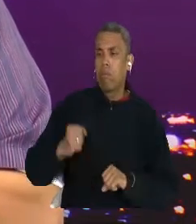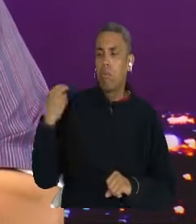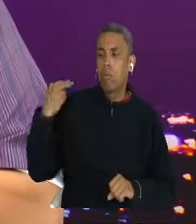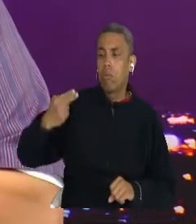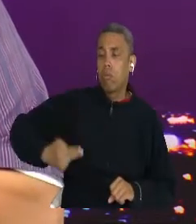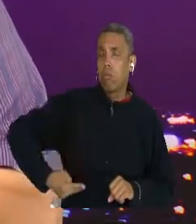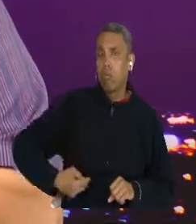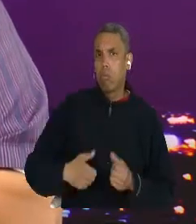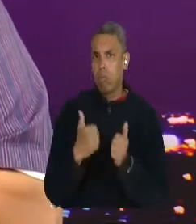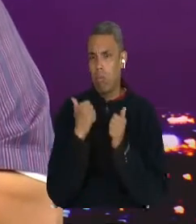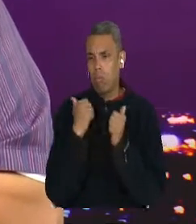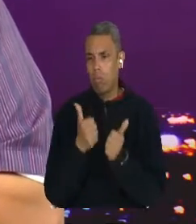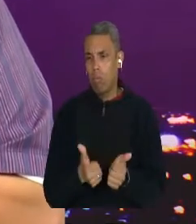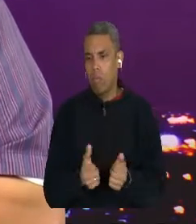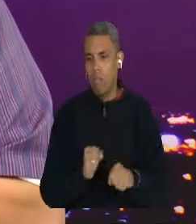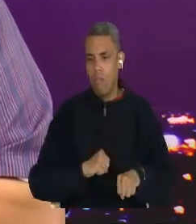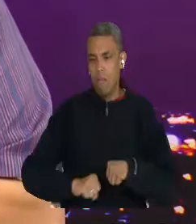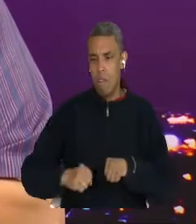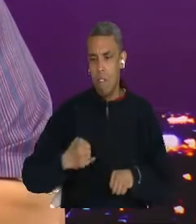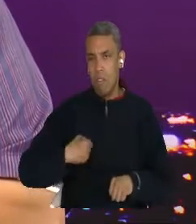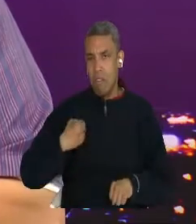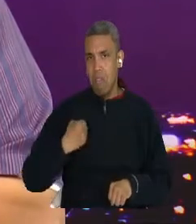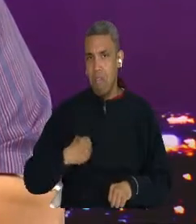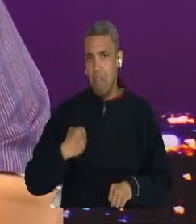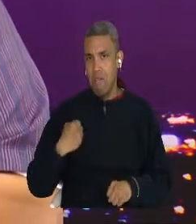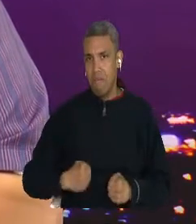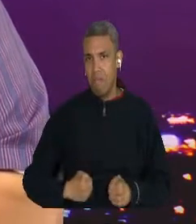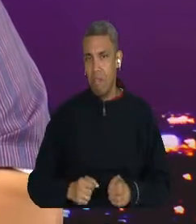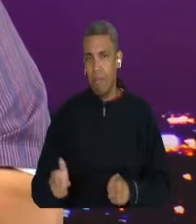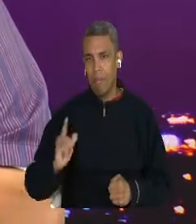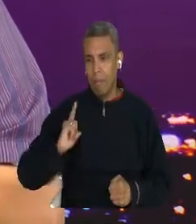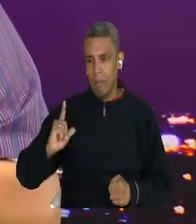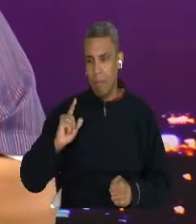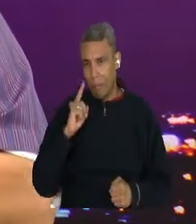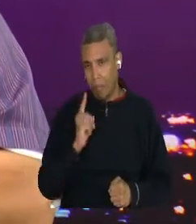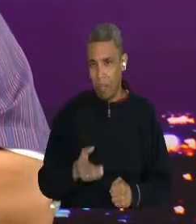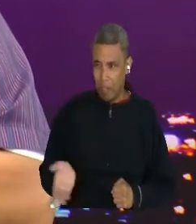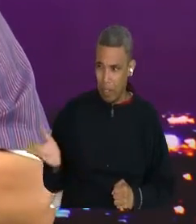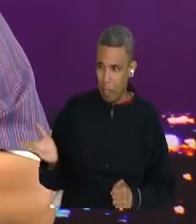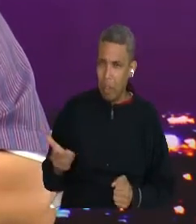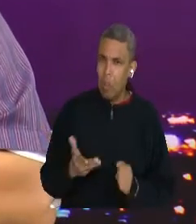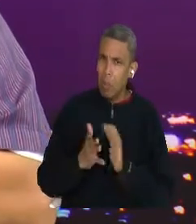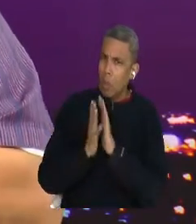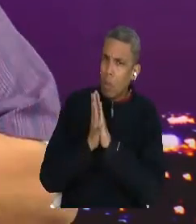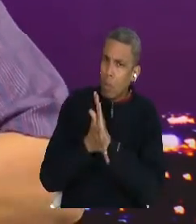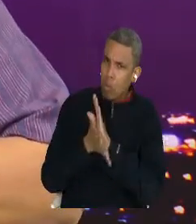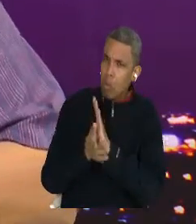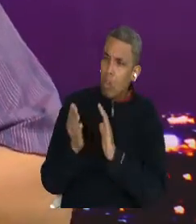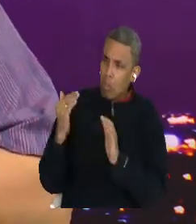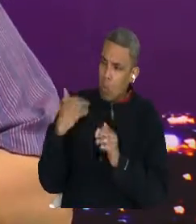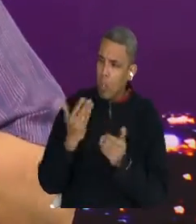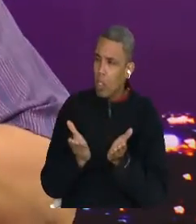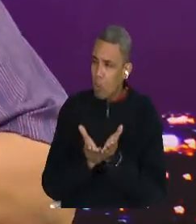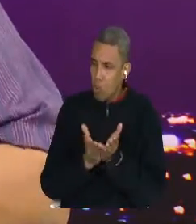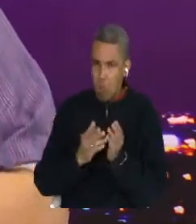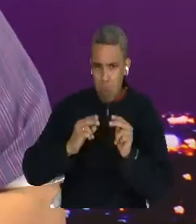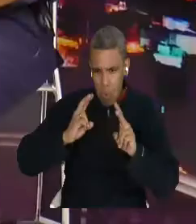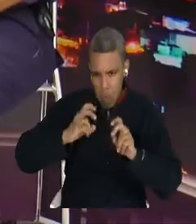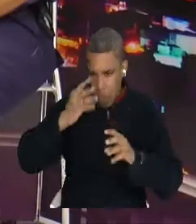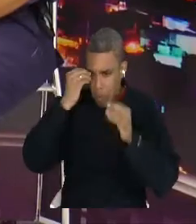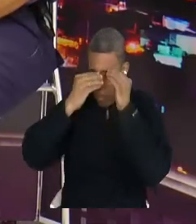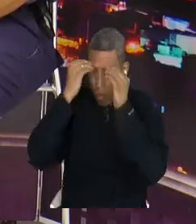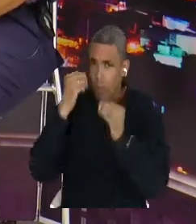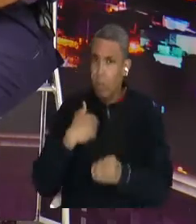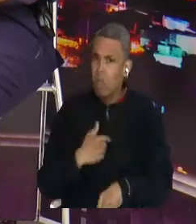Una de nuestras fortalezas que tiene Barranca Bermeda en su liderazgo es Jimmy. Jimmy, recordemos todos esos estudios que usted ha tenido la posibilidad en corto